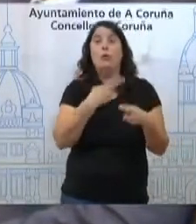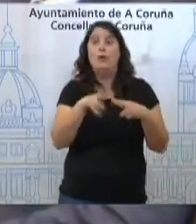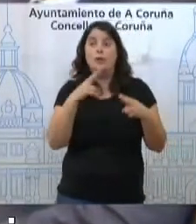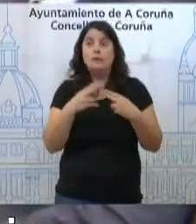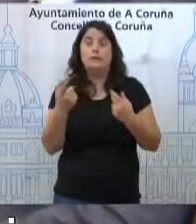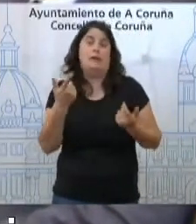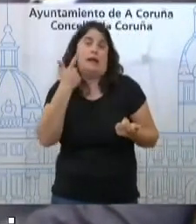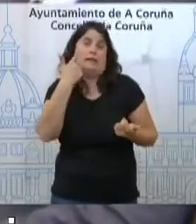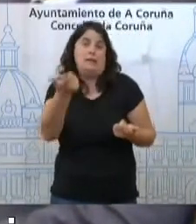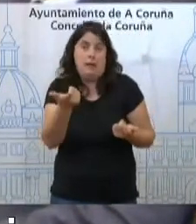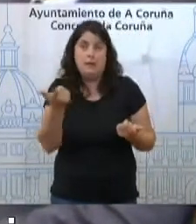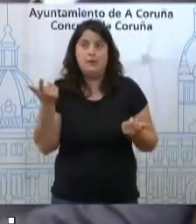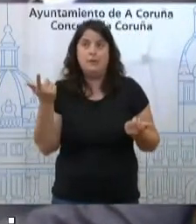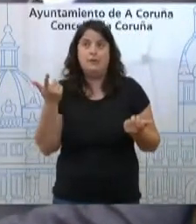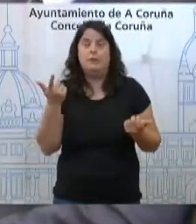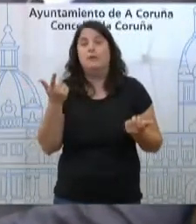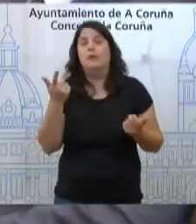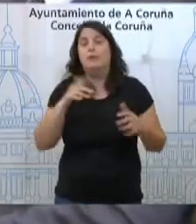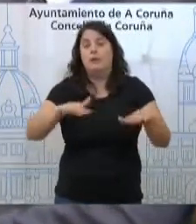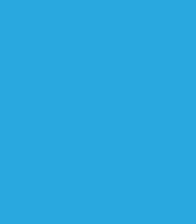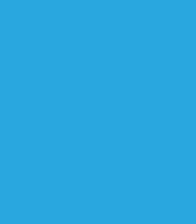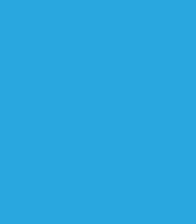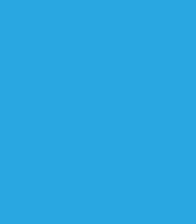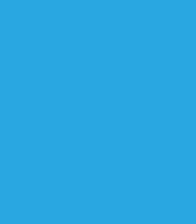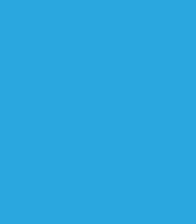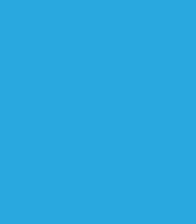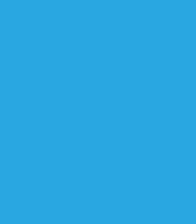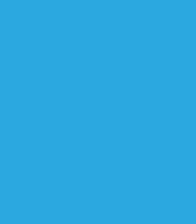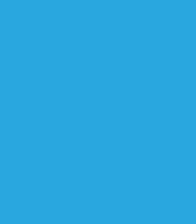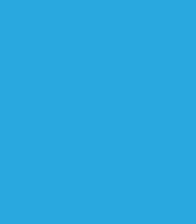consideración hai de cara aos movimentos sociais e as forzas vivas.